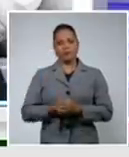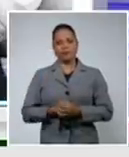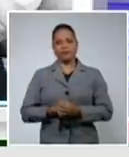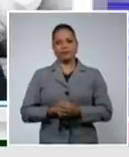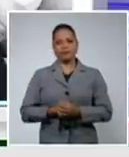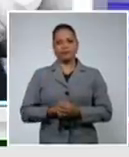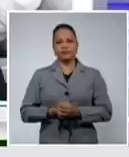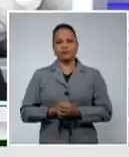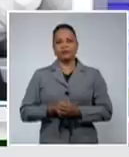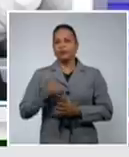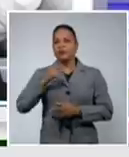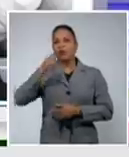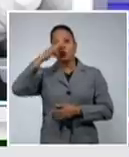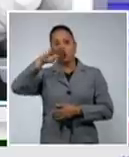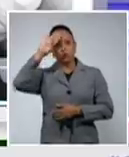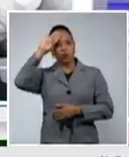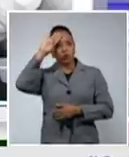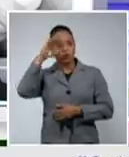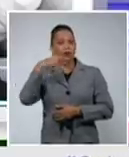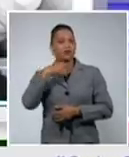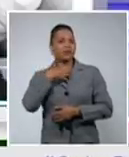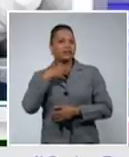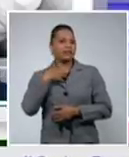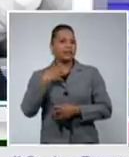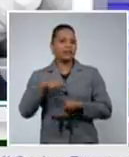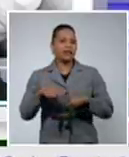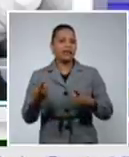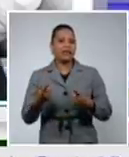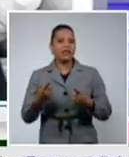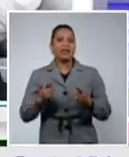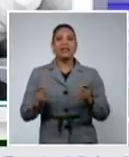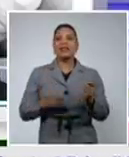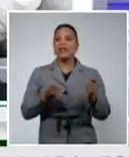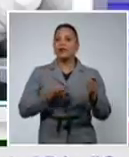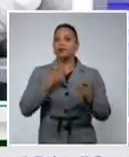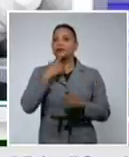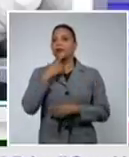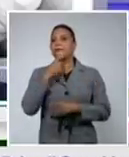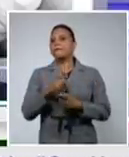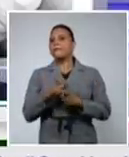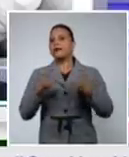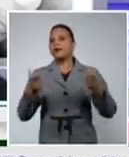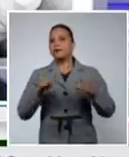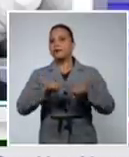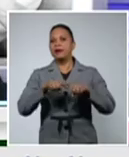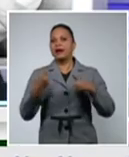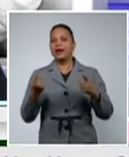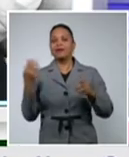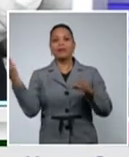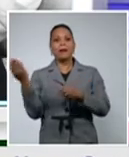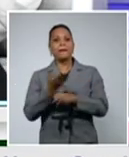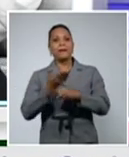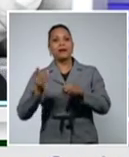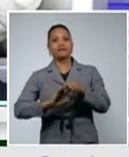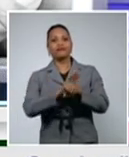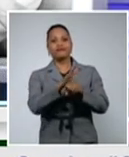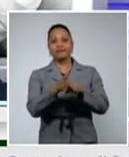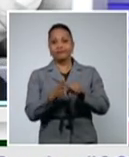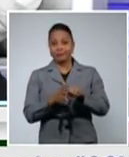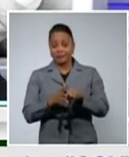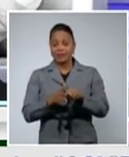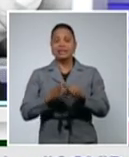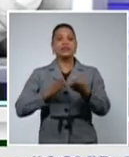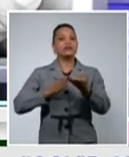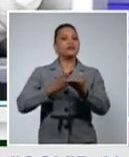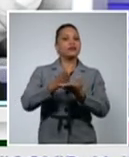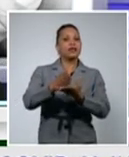enfrenta hoy al mayor reto científico de la historia para frenar la dispersión de la COVID-19 y continúa